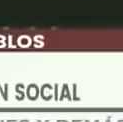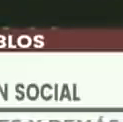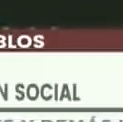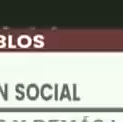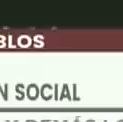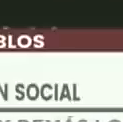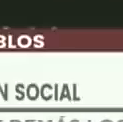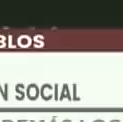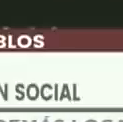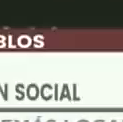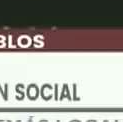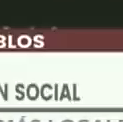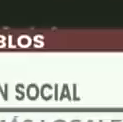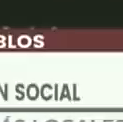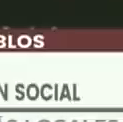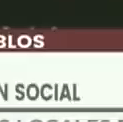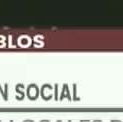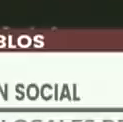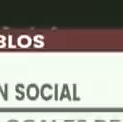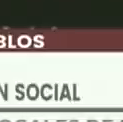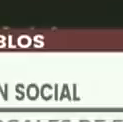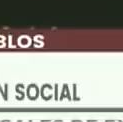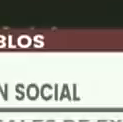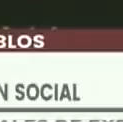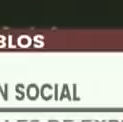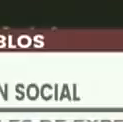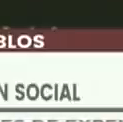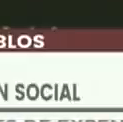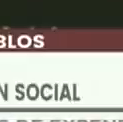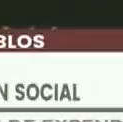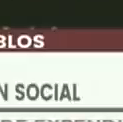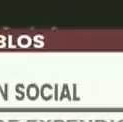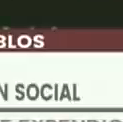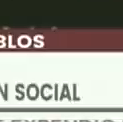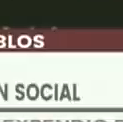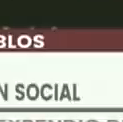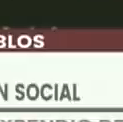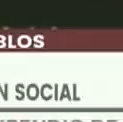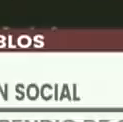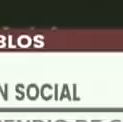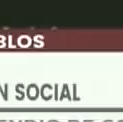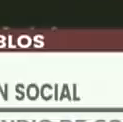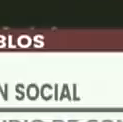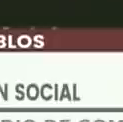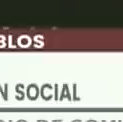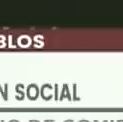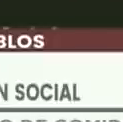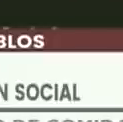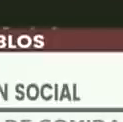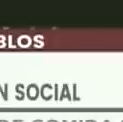Intelectuales, pensadores, pensadoras, artistas,